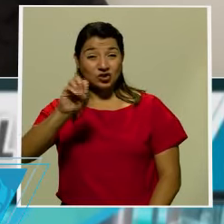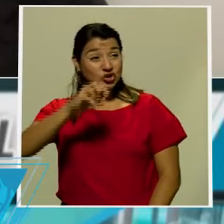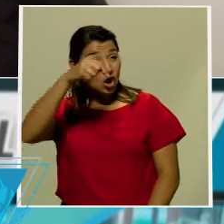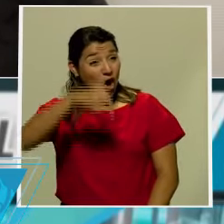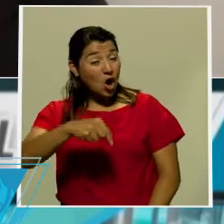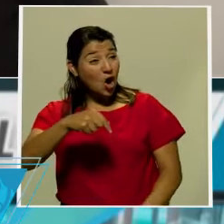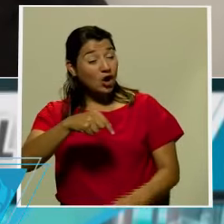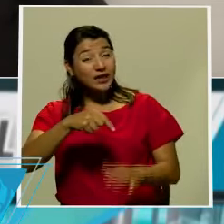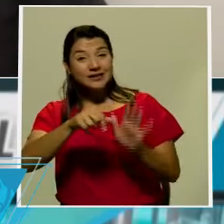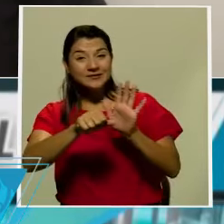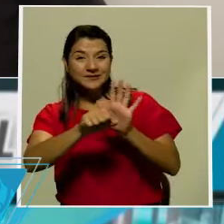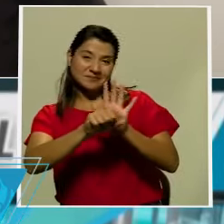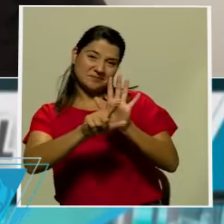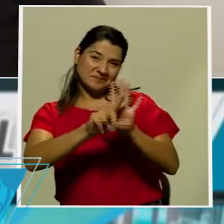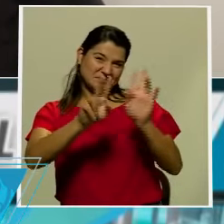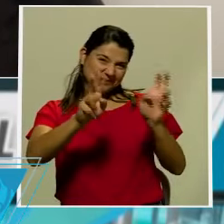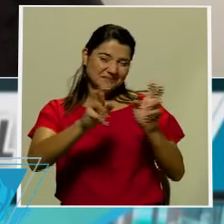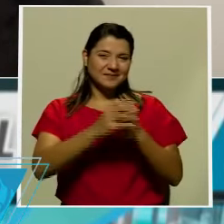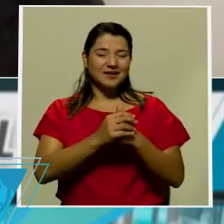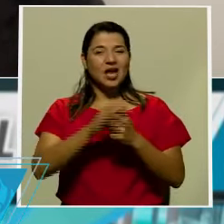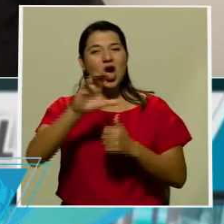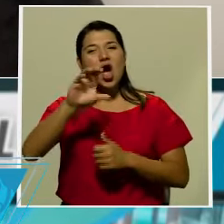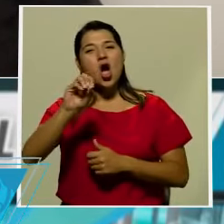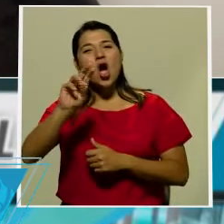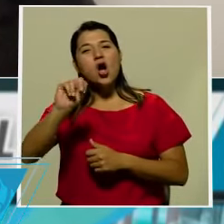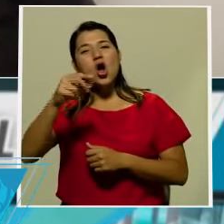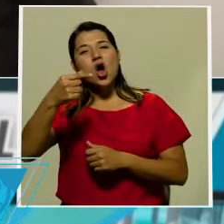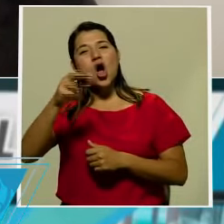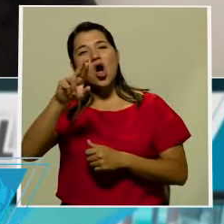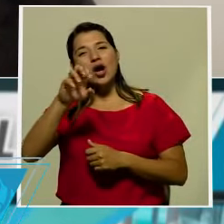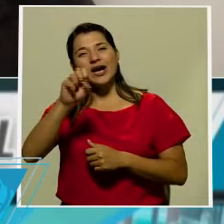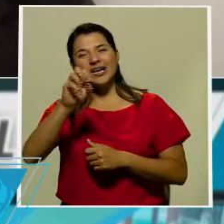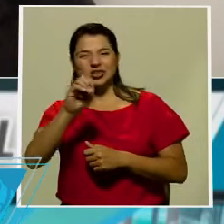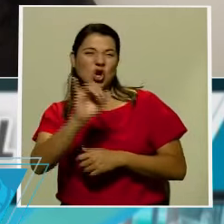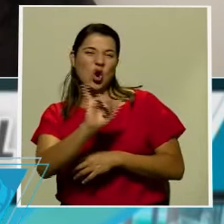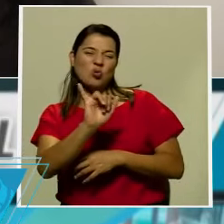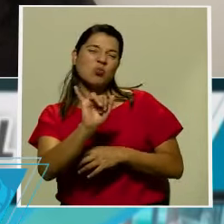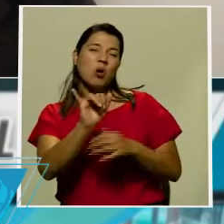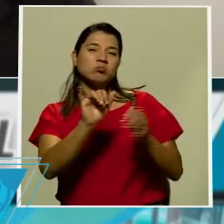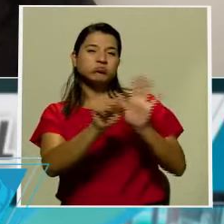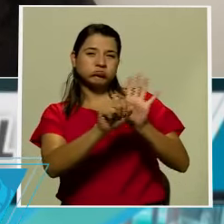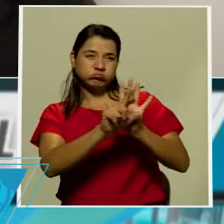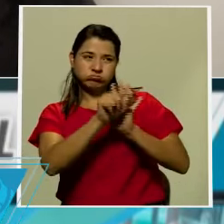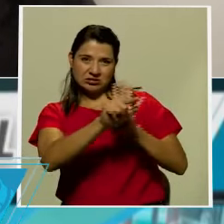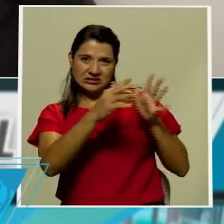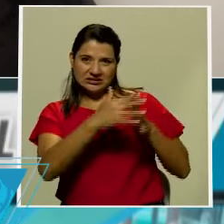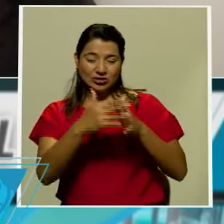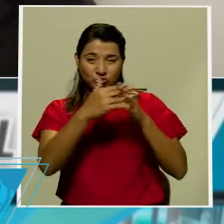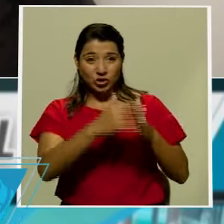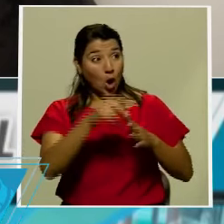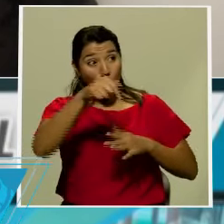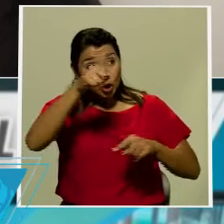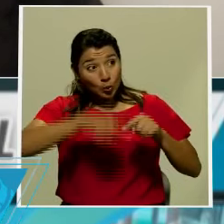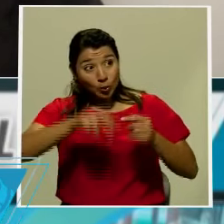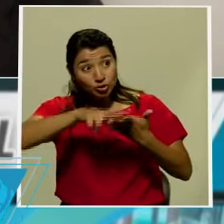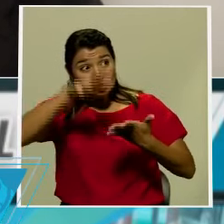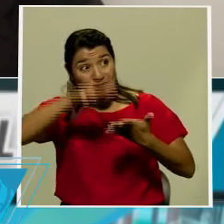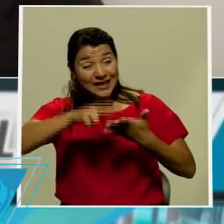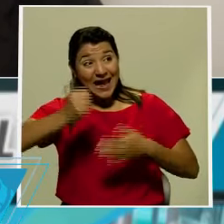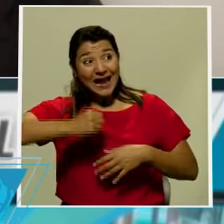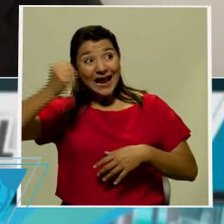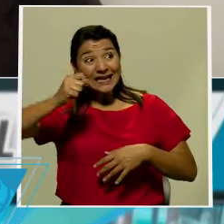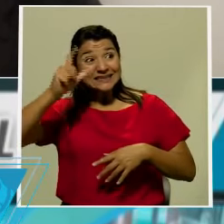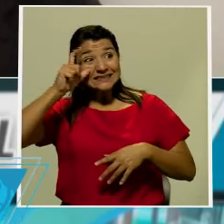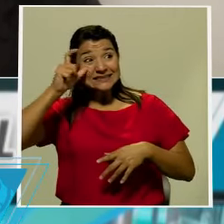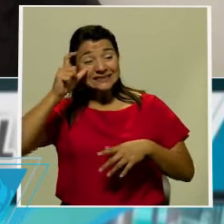la victoria de Joe Biden como presidente. ¿Qué sigue ahora institucionalmente hablando? Sí, esa